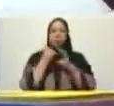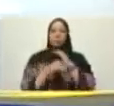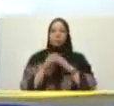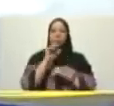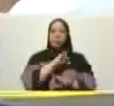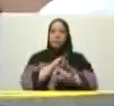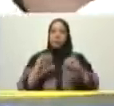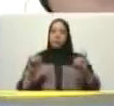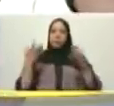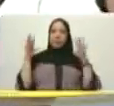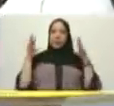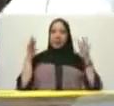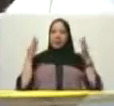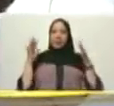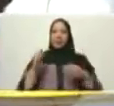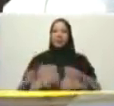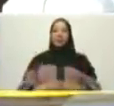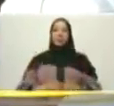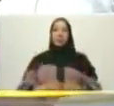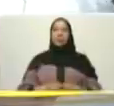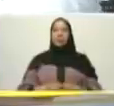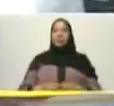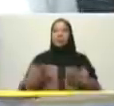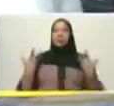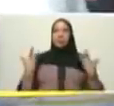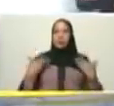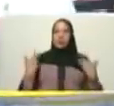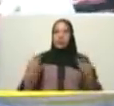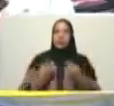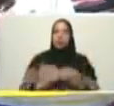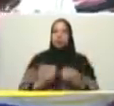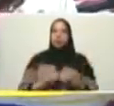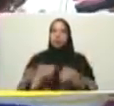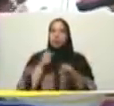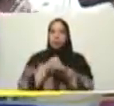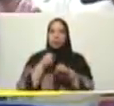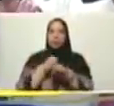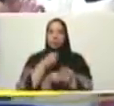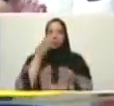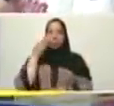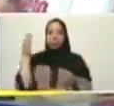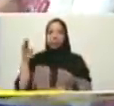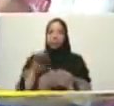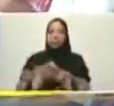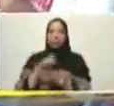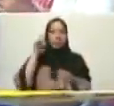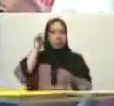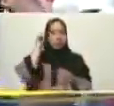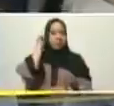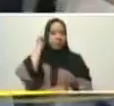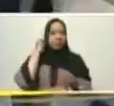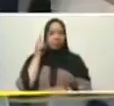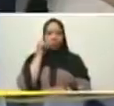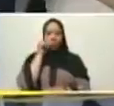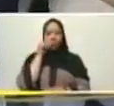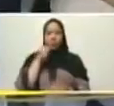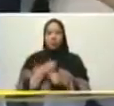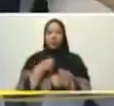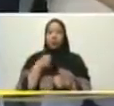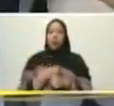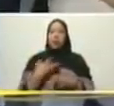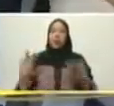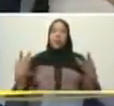al jefe de gobierno que eso andamos junticos por todos lados trabajando y vamos a cumplir hicimos un compromiso que